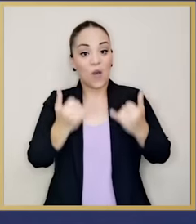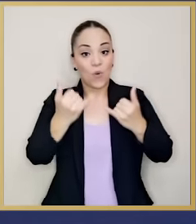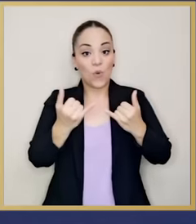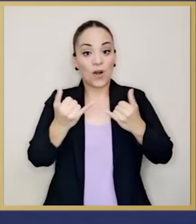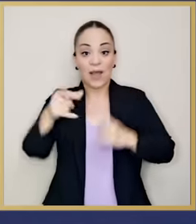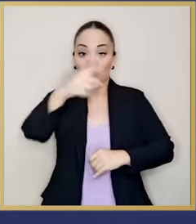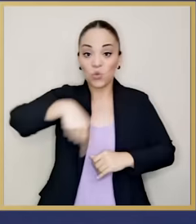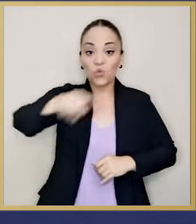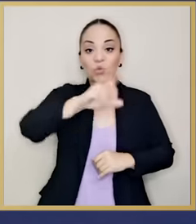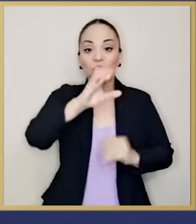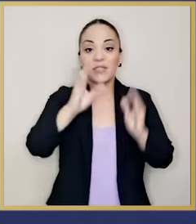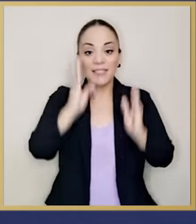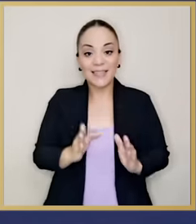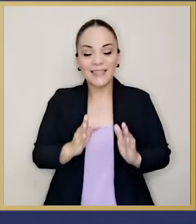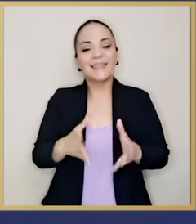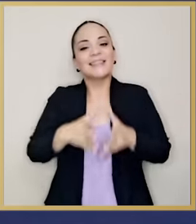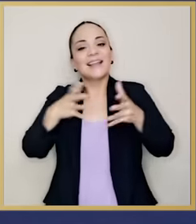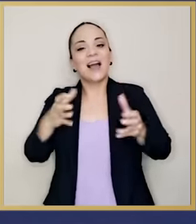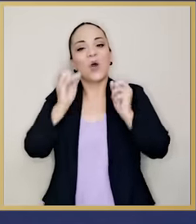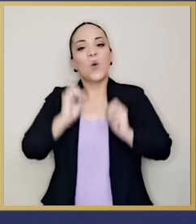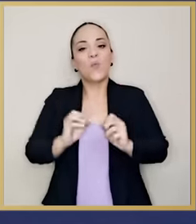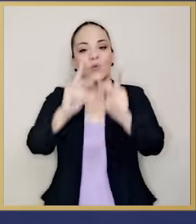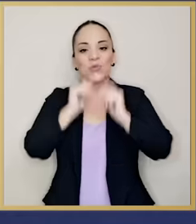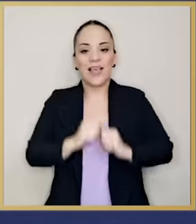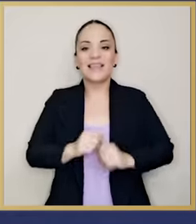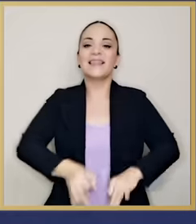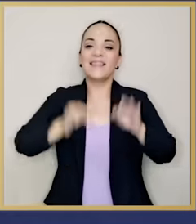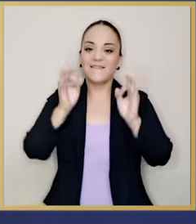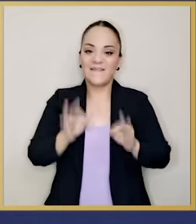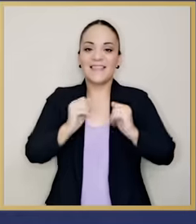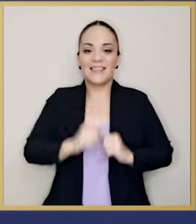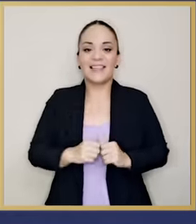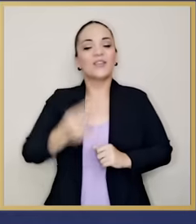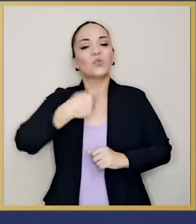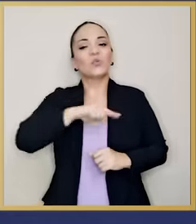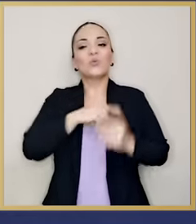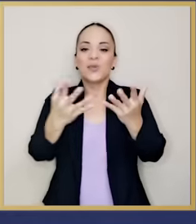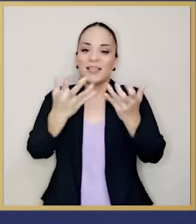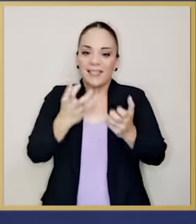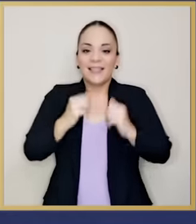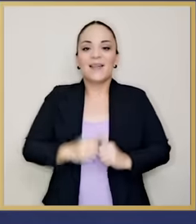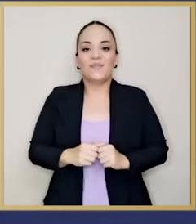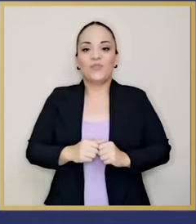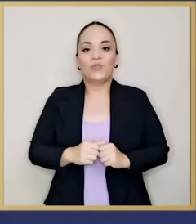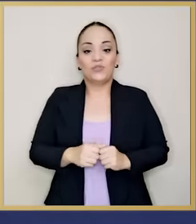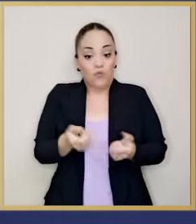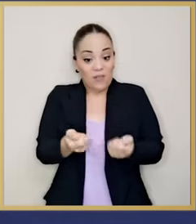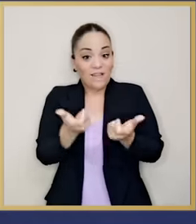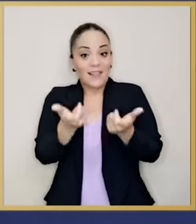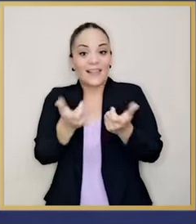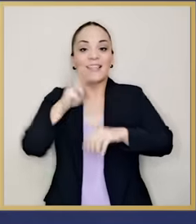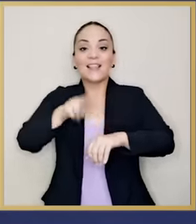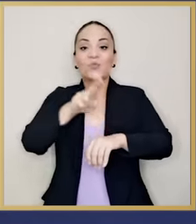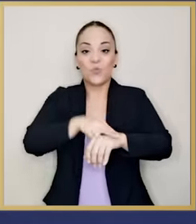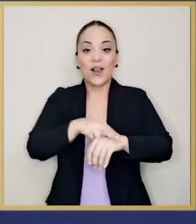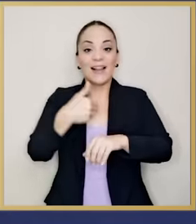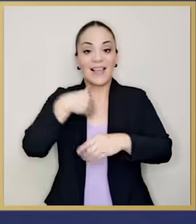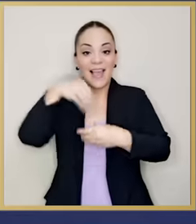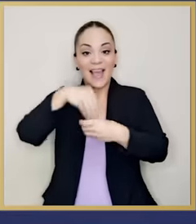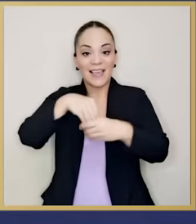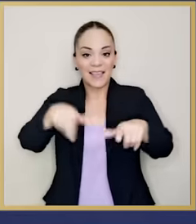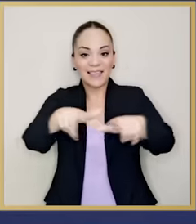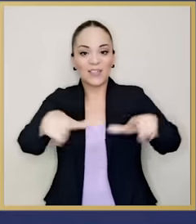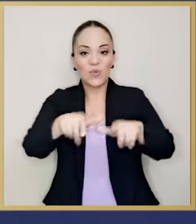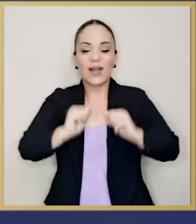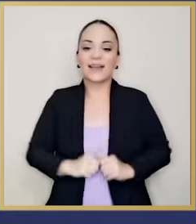los costarricenses, la enorme oportunidad de definir lo que queremos hacer con la riqueza natural que